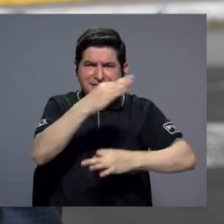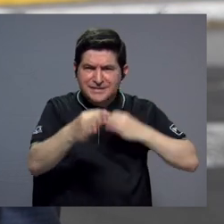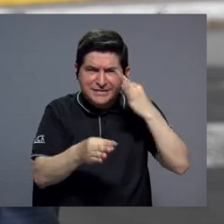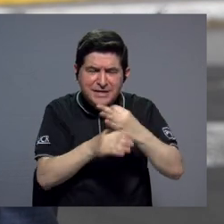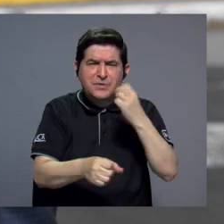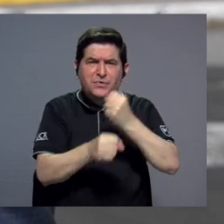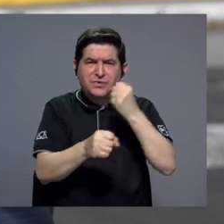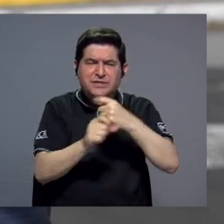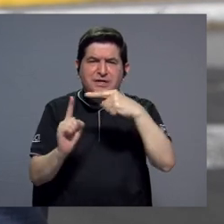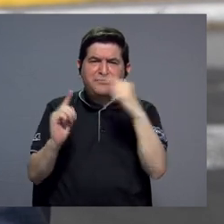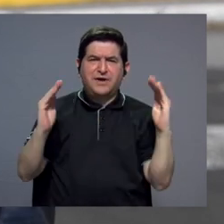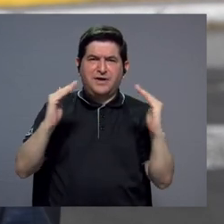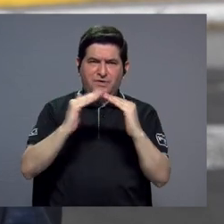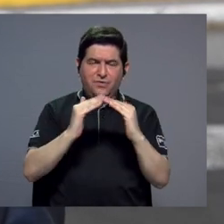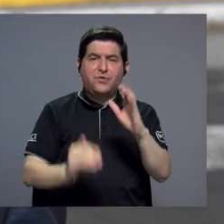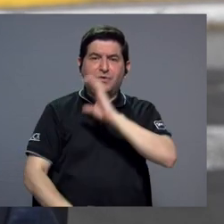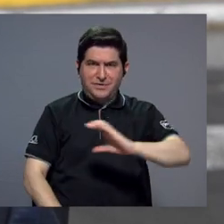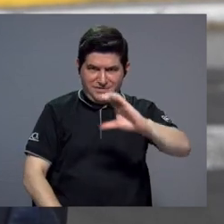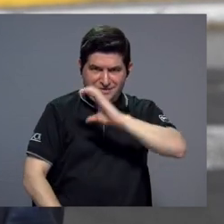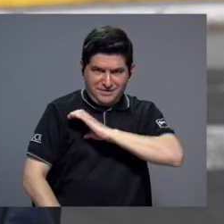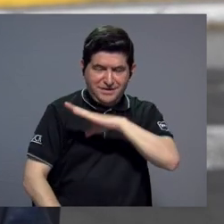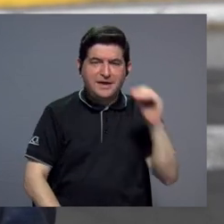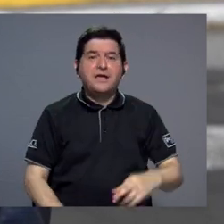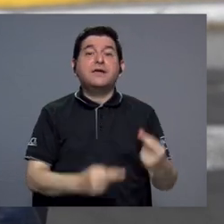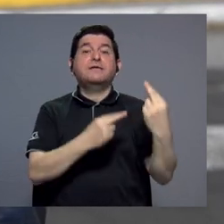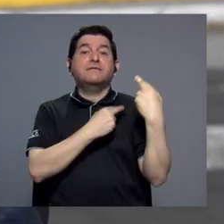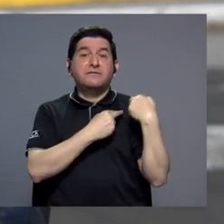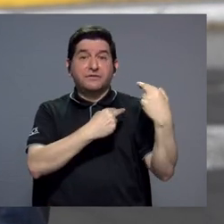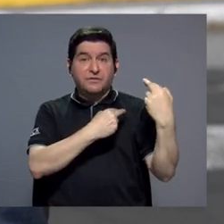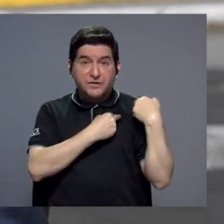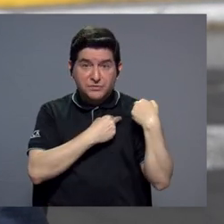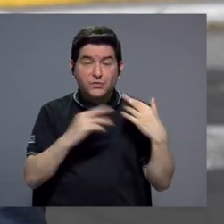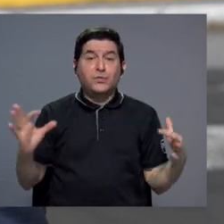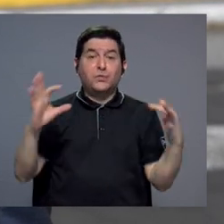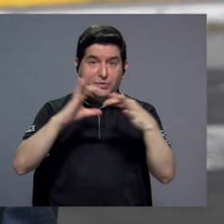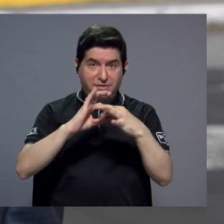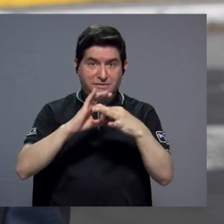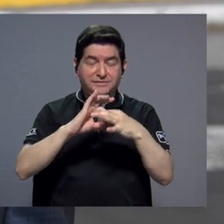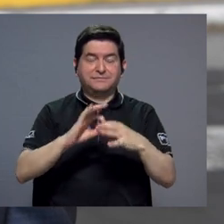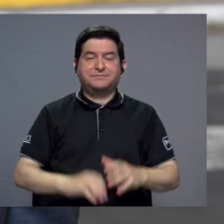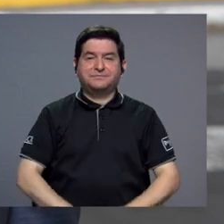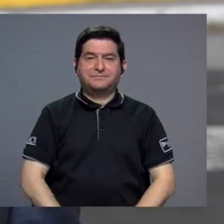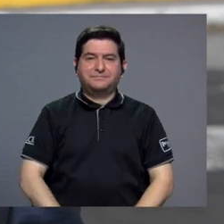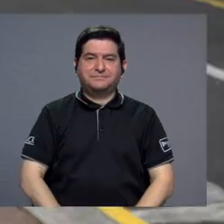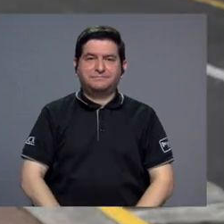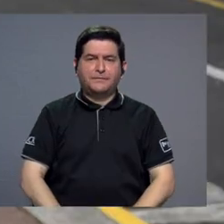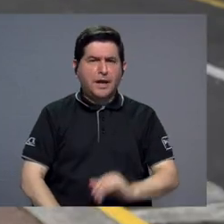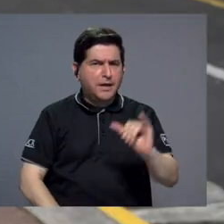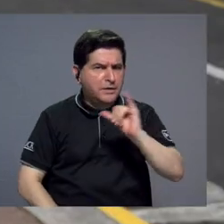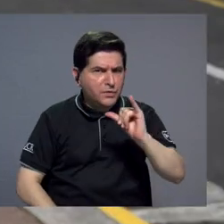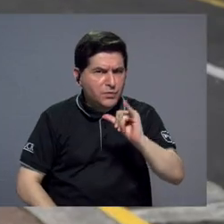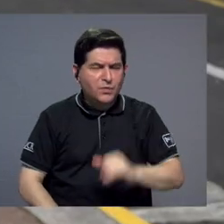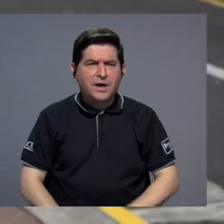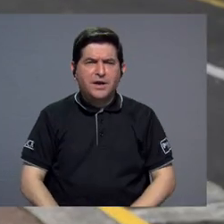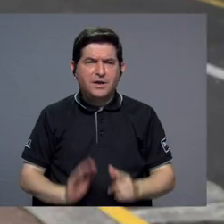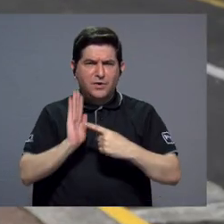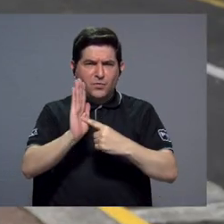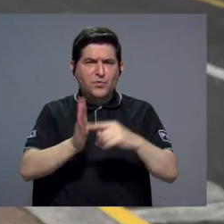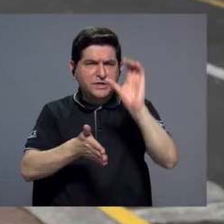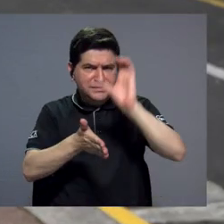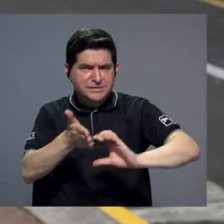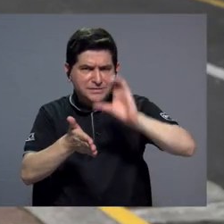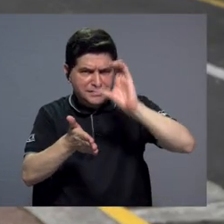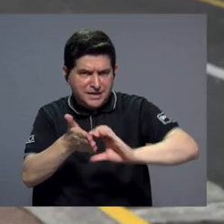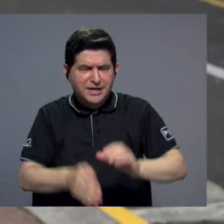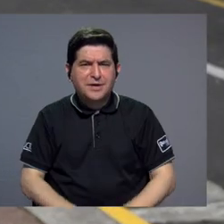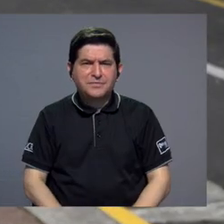naturaleza del teletrabajo, sus características y las responsabilidades vinculadas. Asimismo, resalta